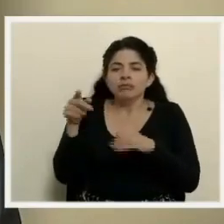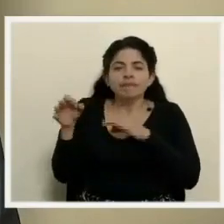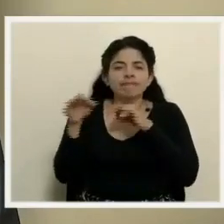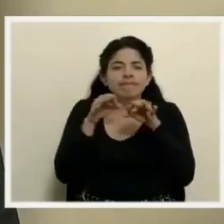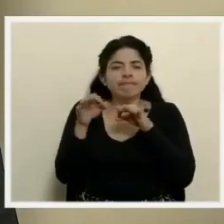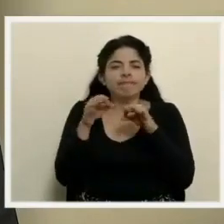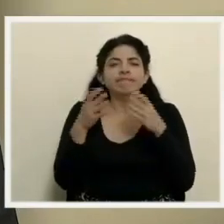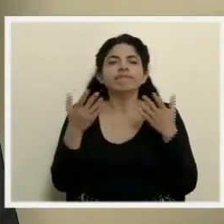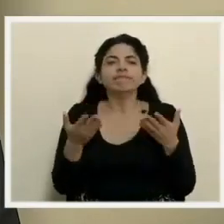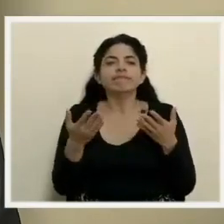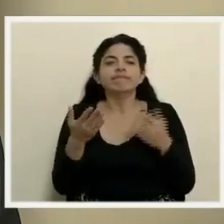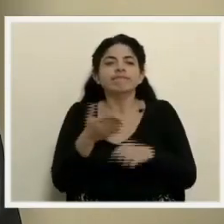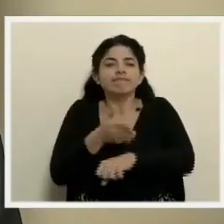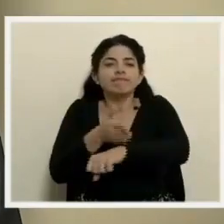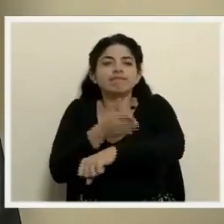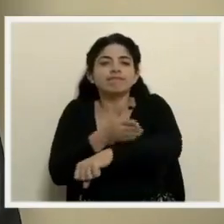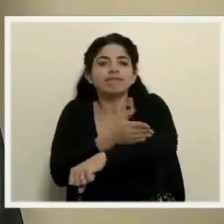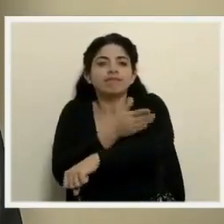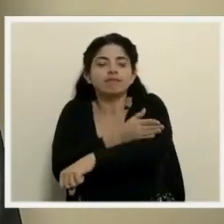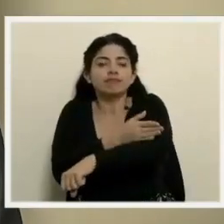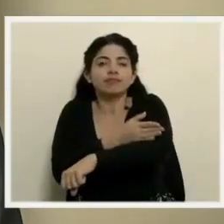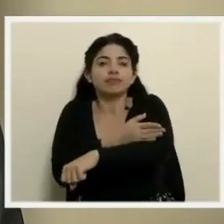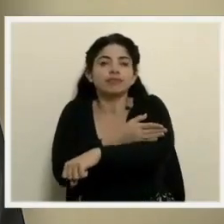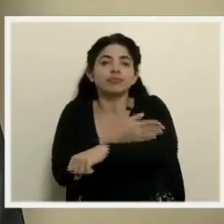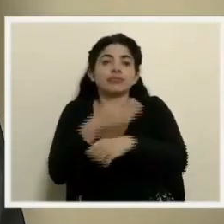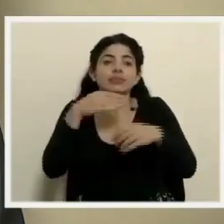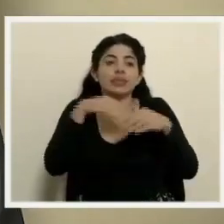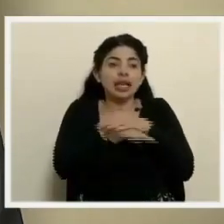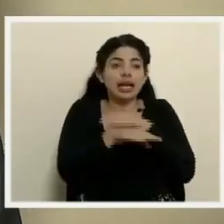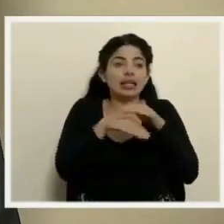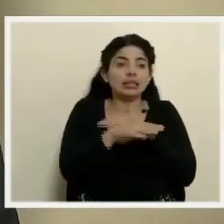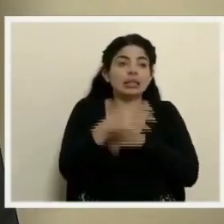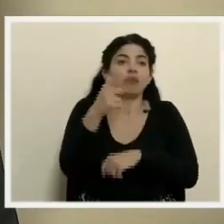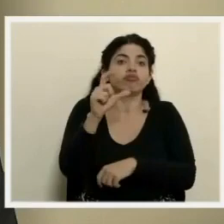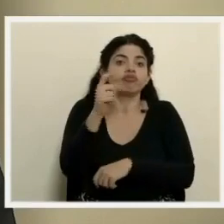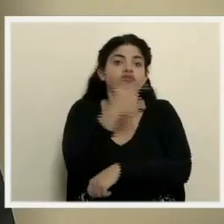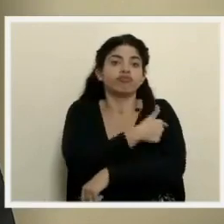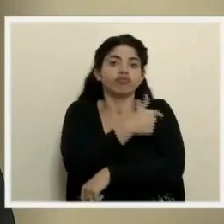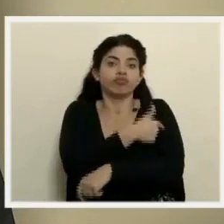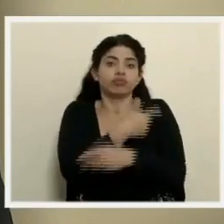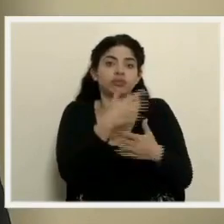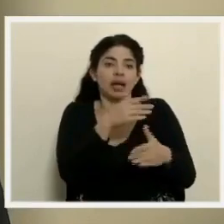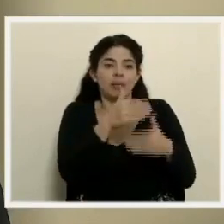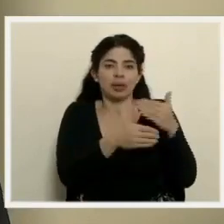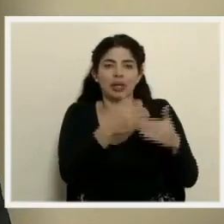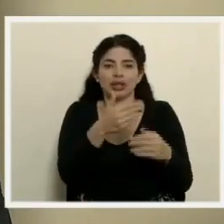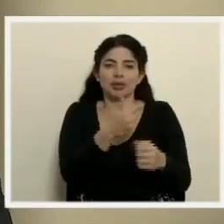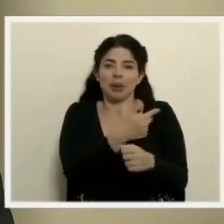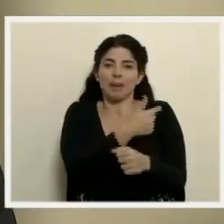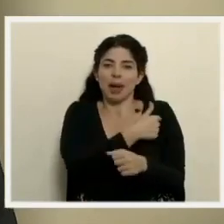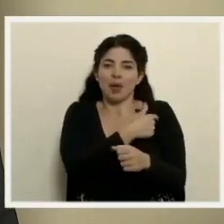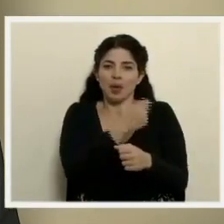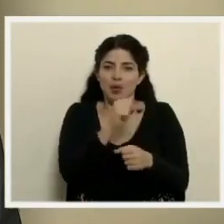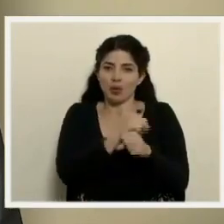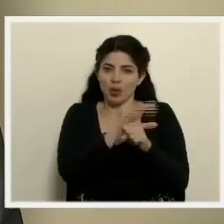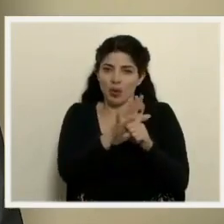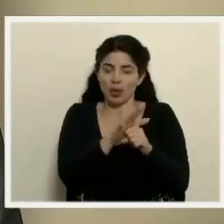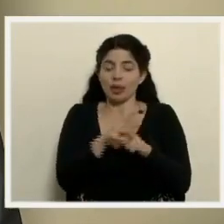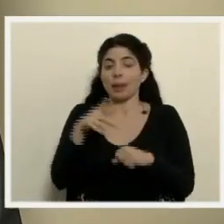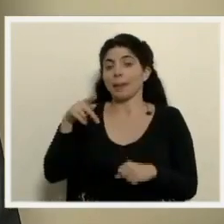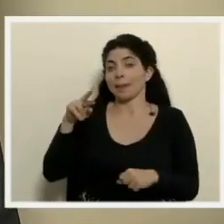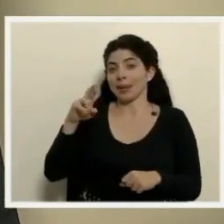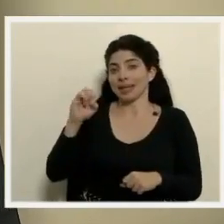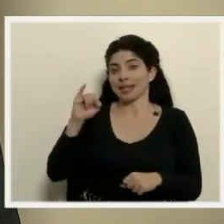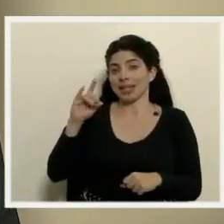detalle de el avance de ingresos y de aplicación de dosis en la campaña de vacunación contra el COVID-19 presidencia